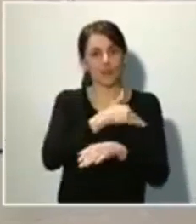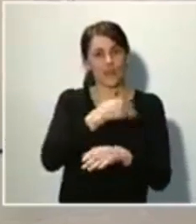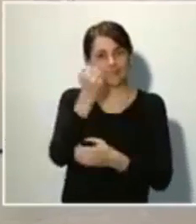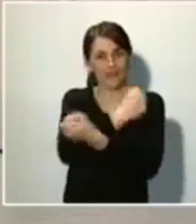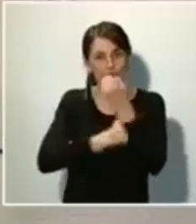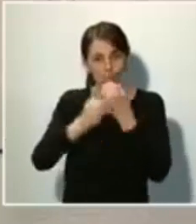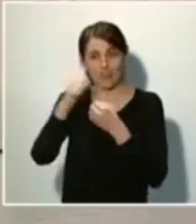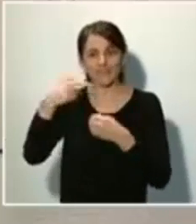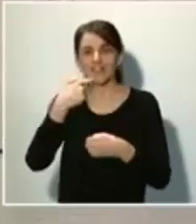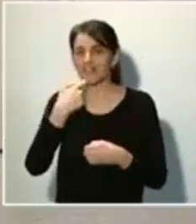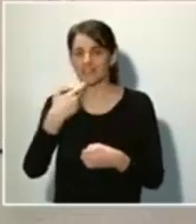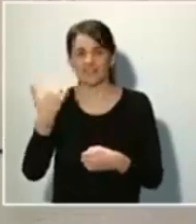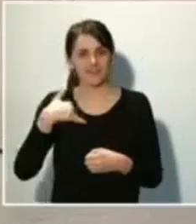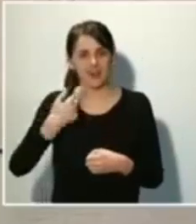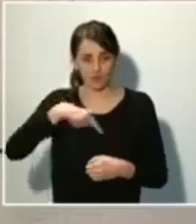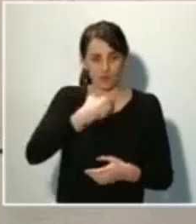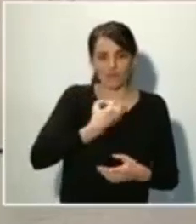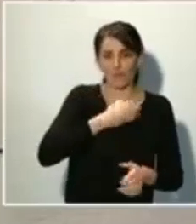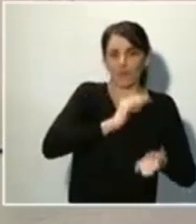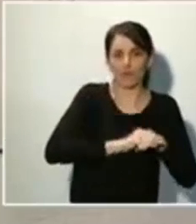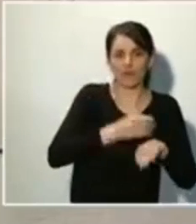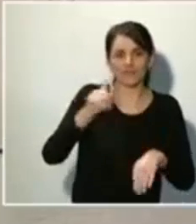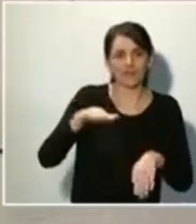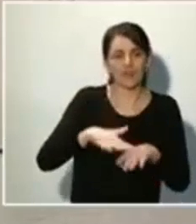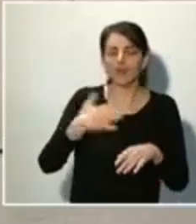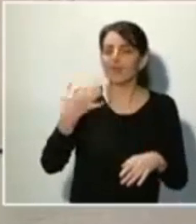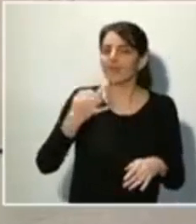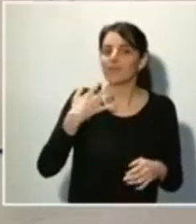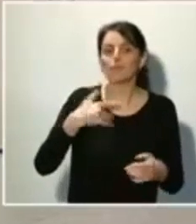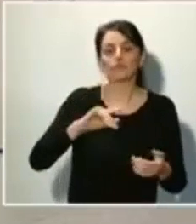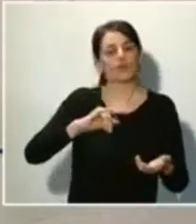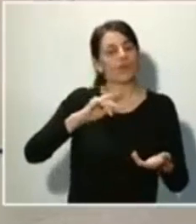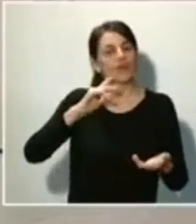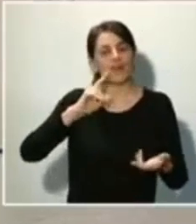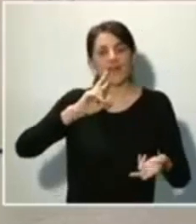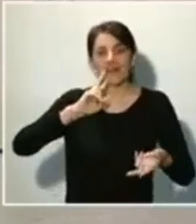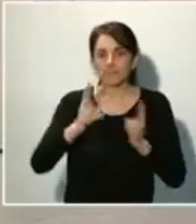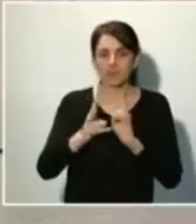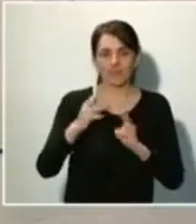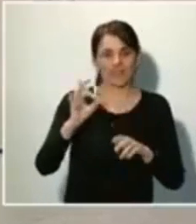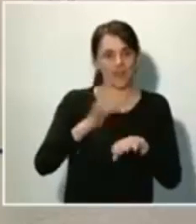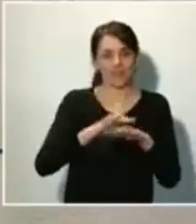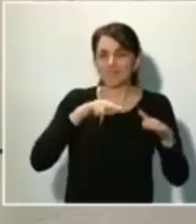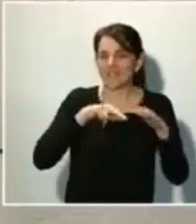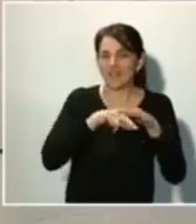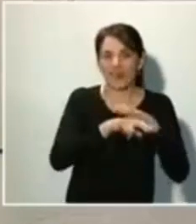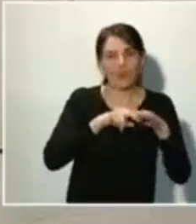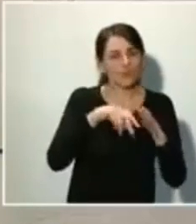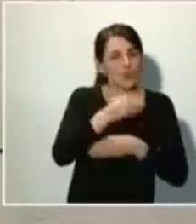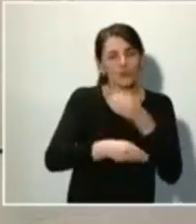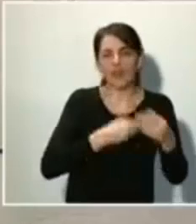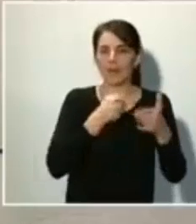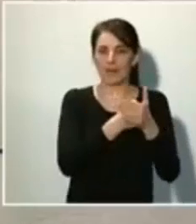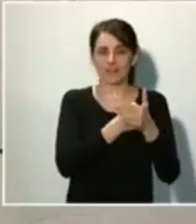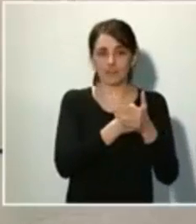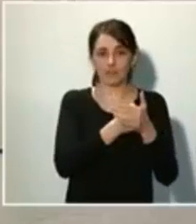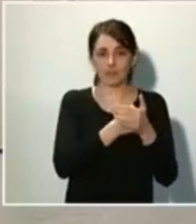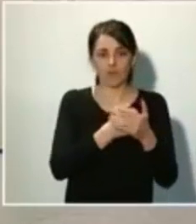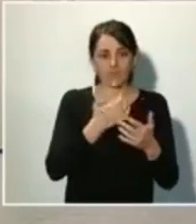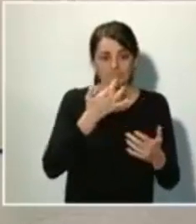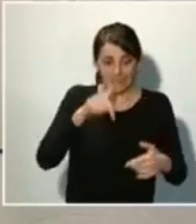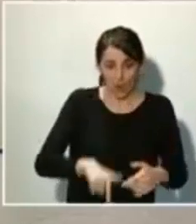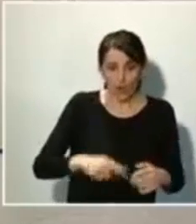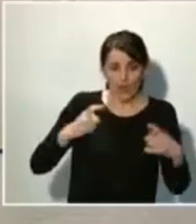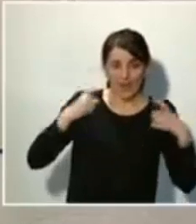con todos los instrumentos de los que disponemos sin escatimar esfuerzos. Los esfuerzos que no hagamos hoy serán las